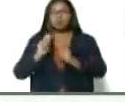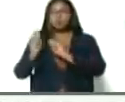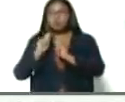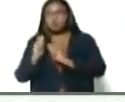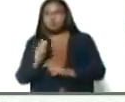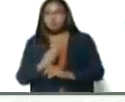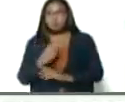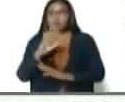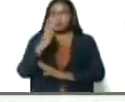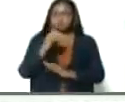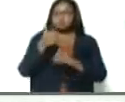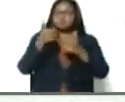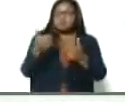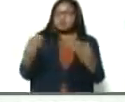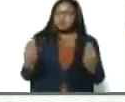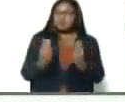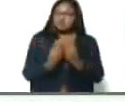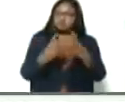Me pareció muy bien.